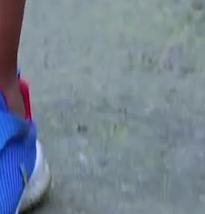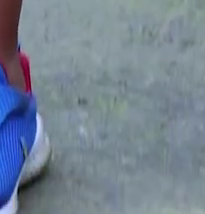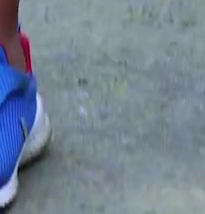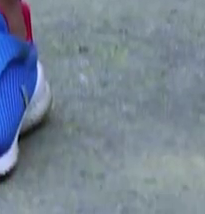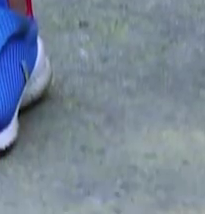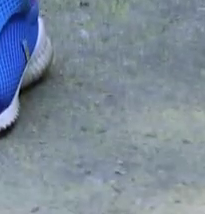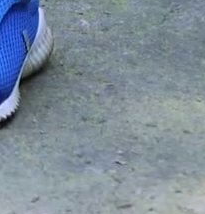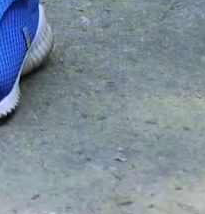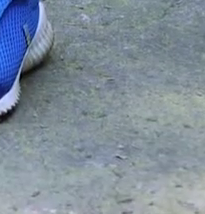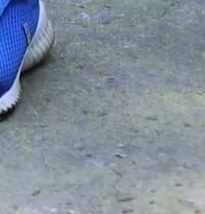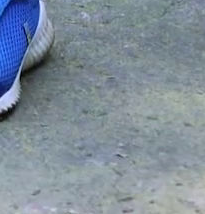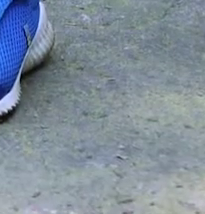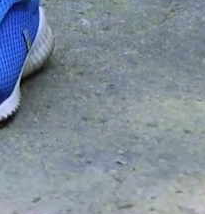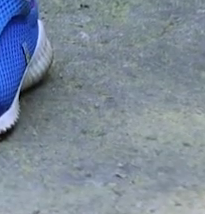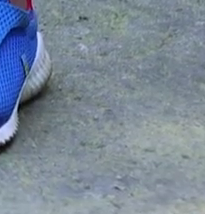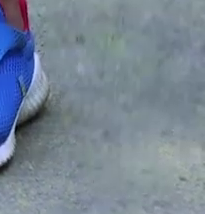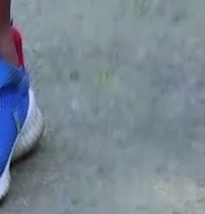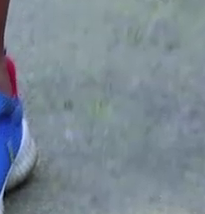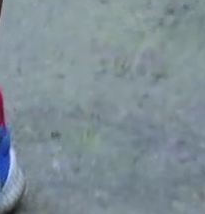respiramos, respira profundo.